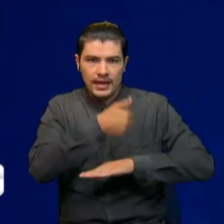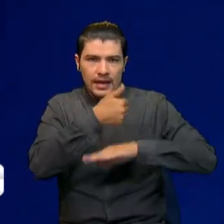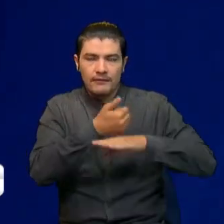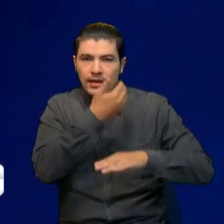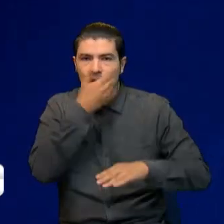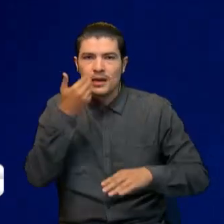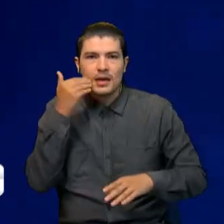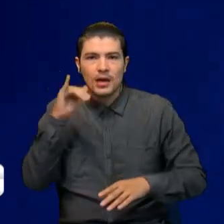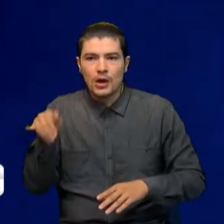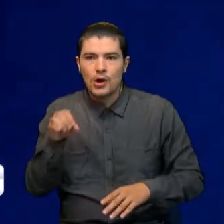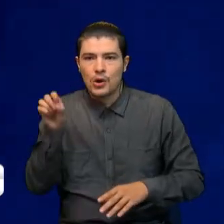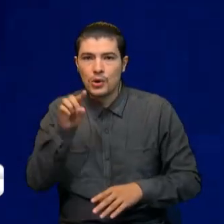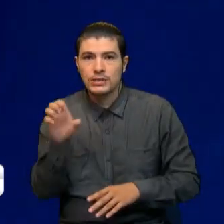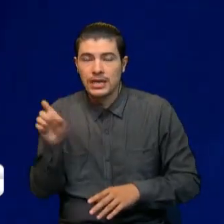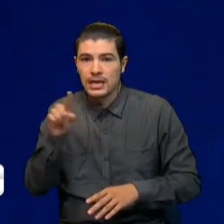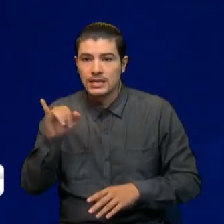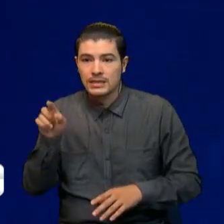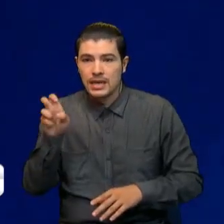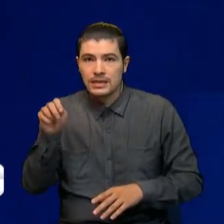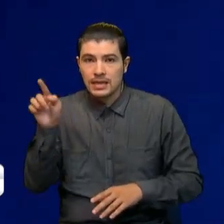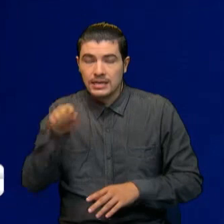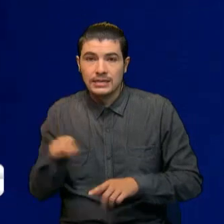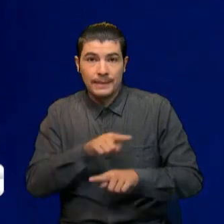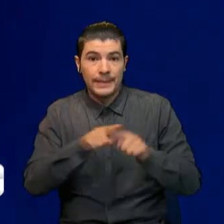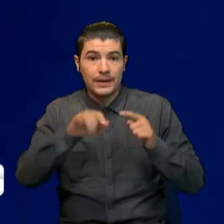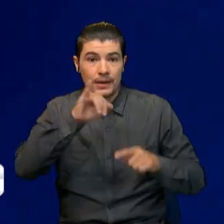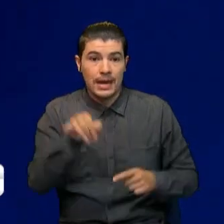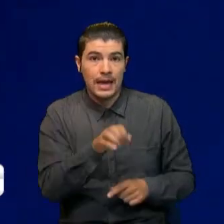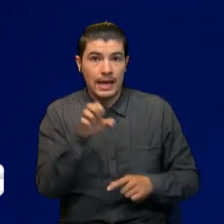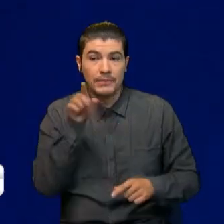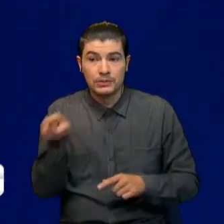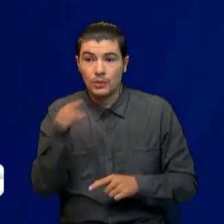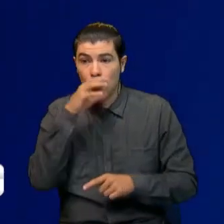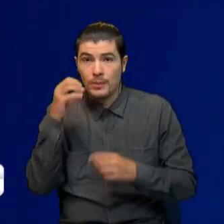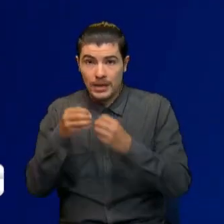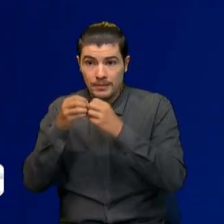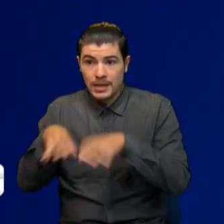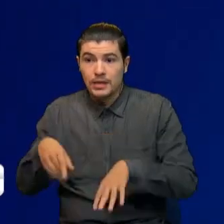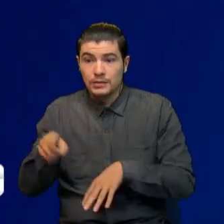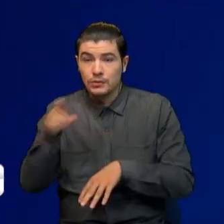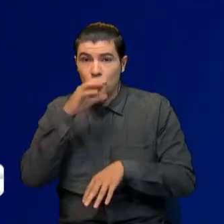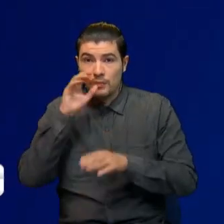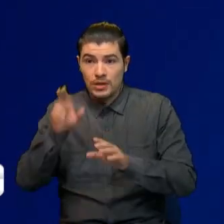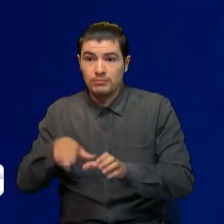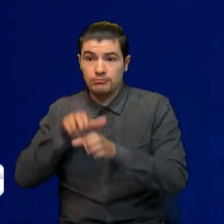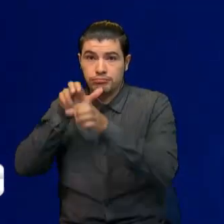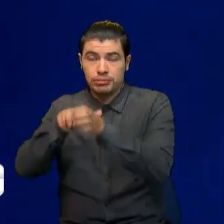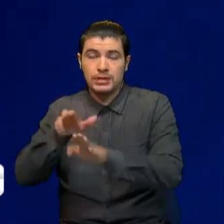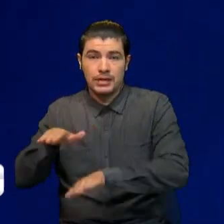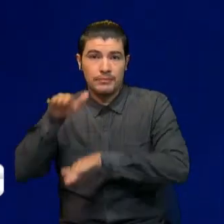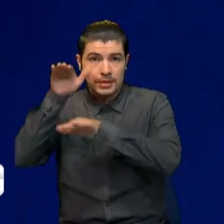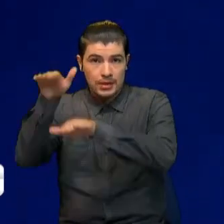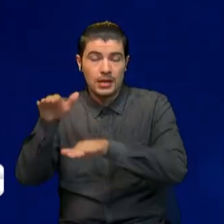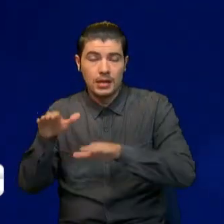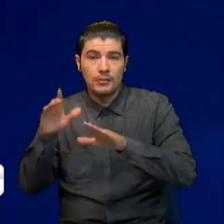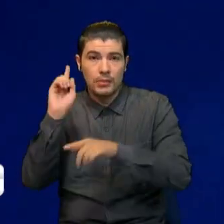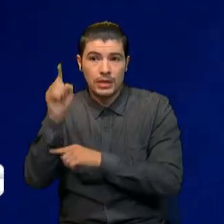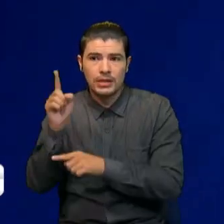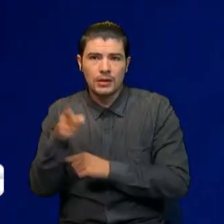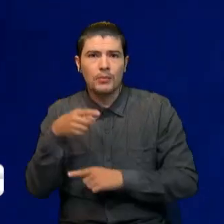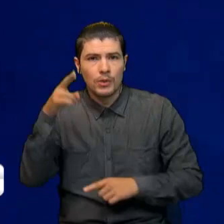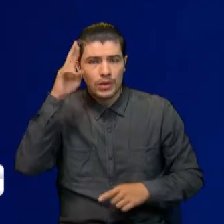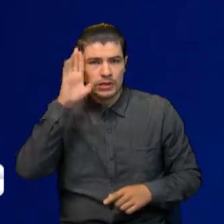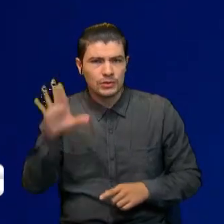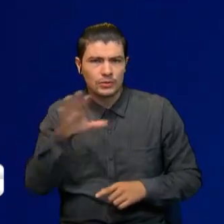Estado aclaró que mientras no se resuelva la investigación, él no perderá su investidura como congresista. Esto, por supuesto, generó toda una ola de